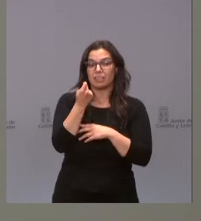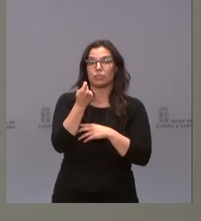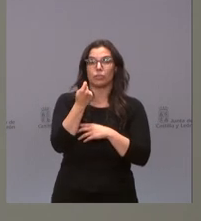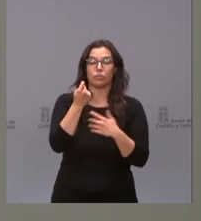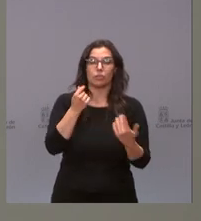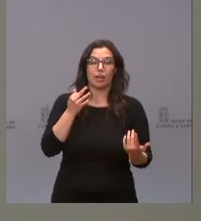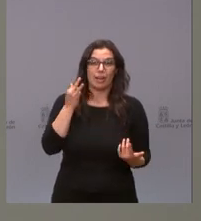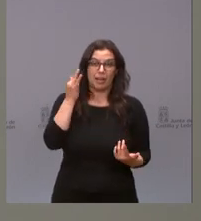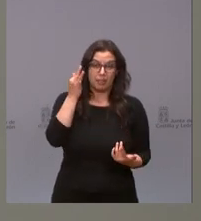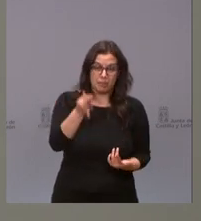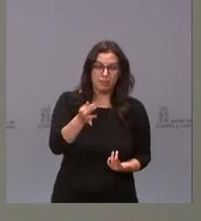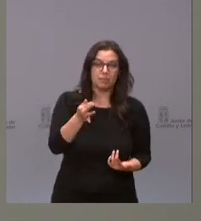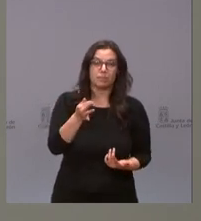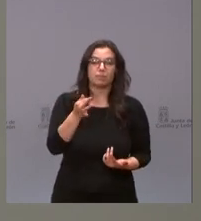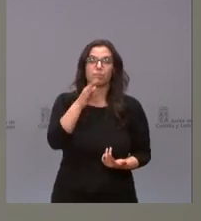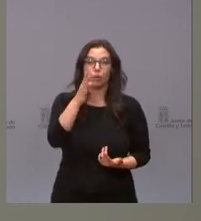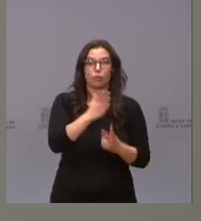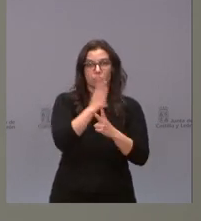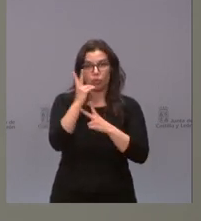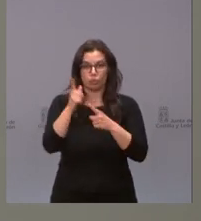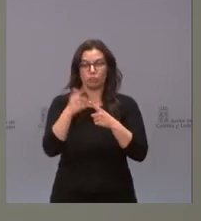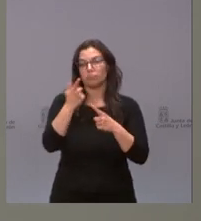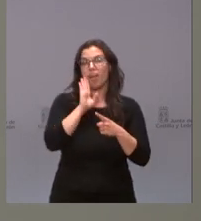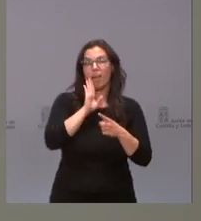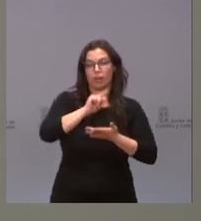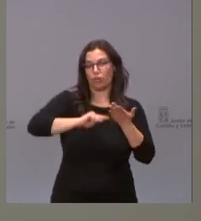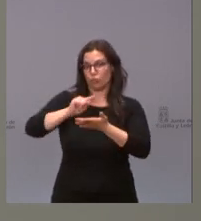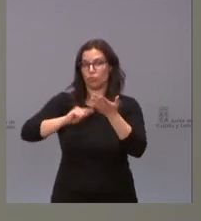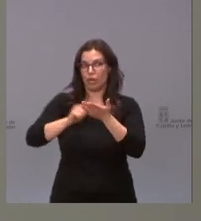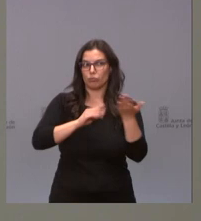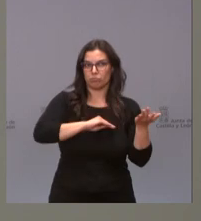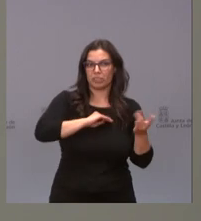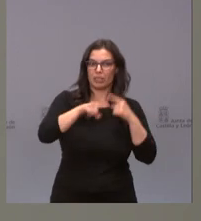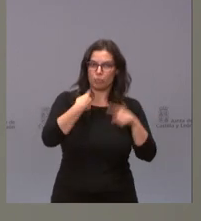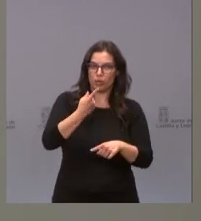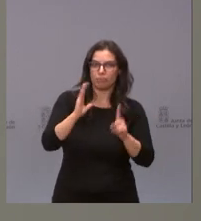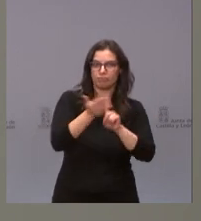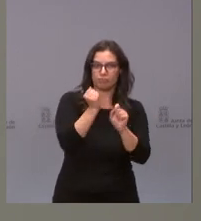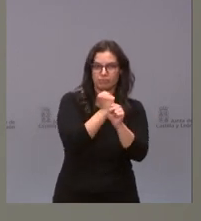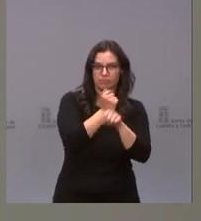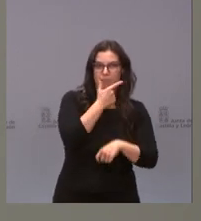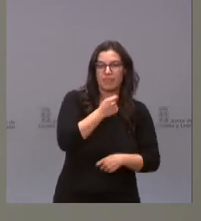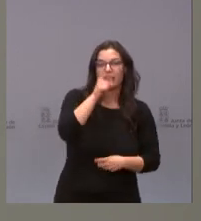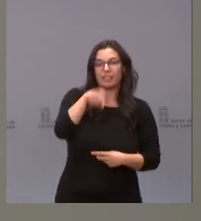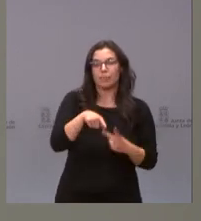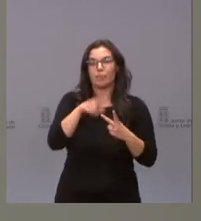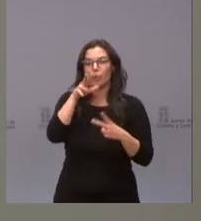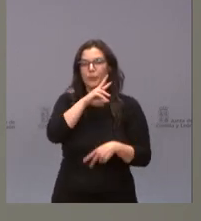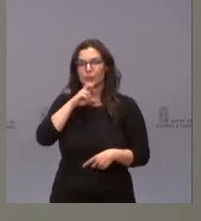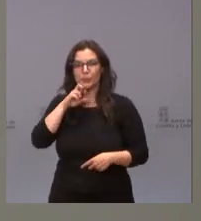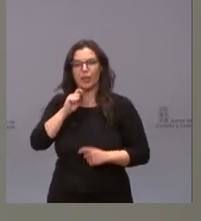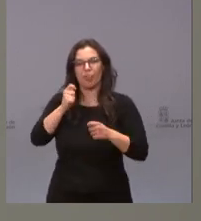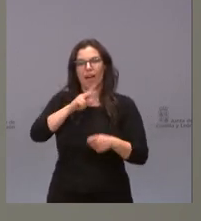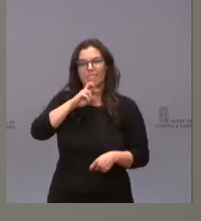lo tiene en dos aspectos, en la empleabilidad, como ya hemos dicho, y en su contribución a la conservación impuesta en valor de nuestros